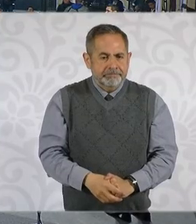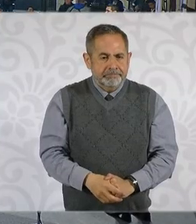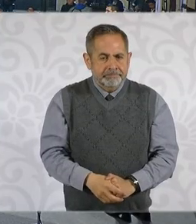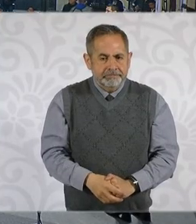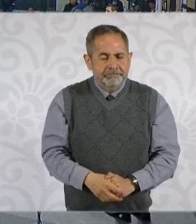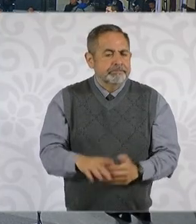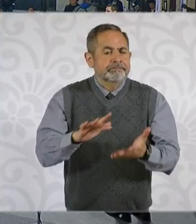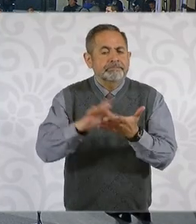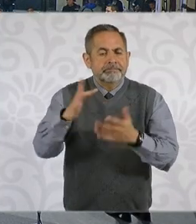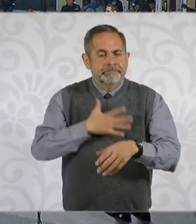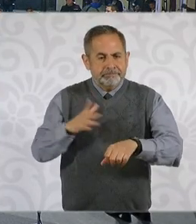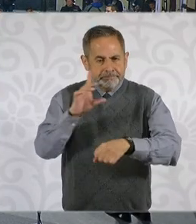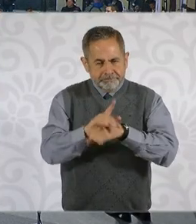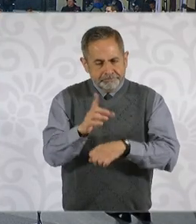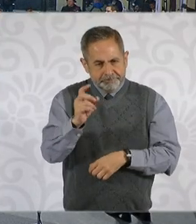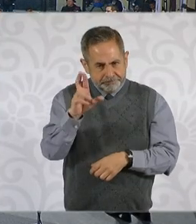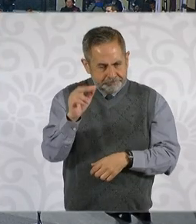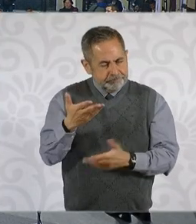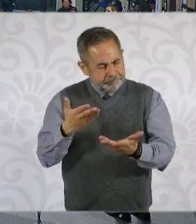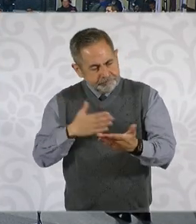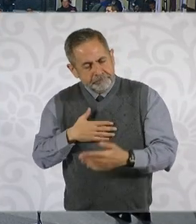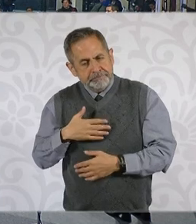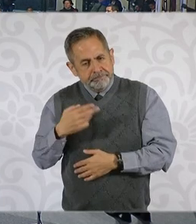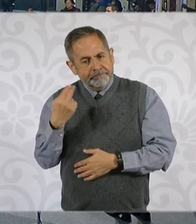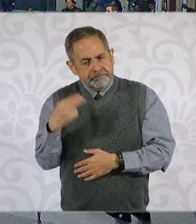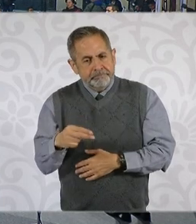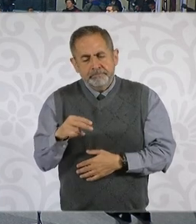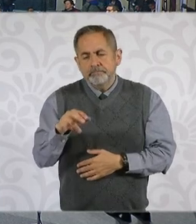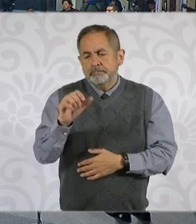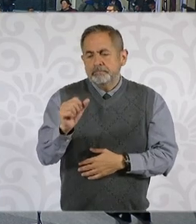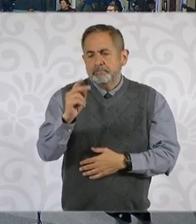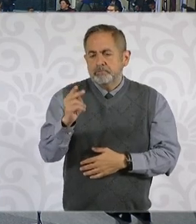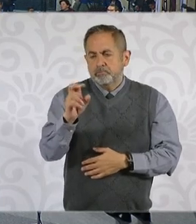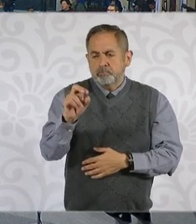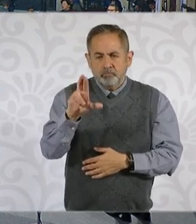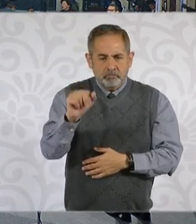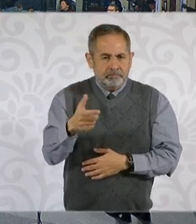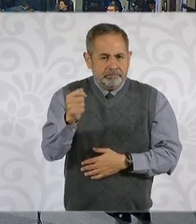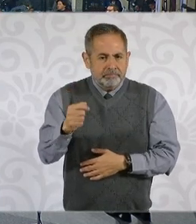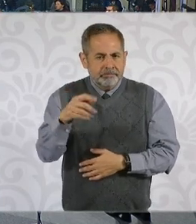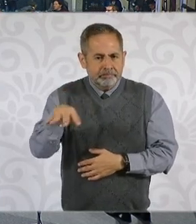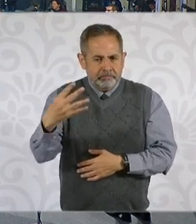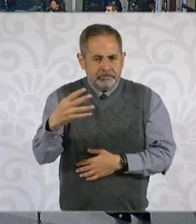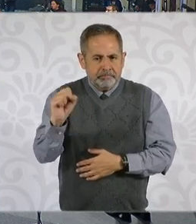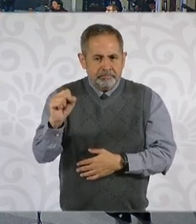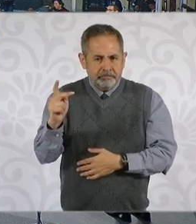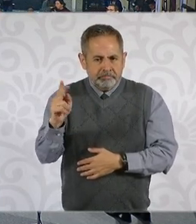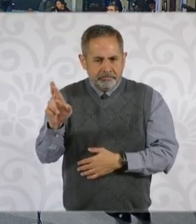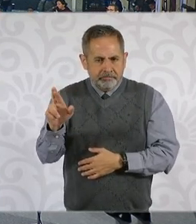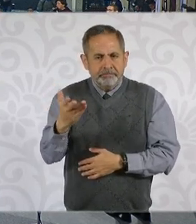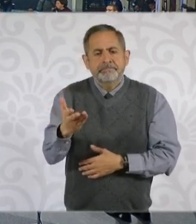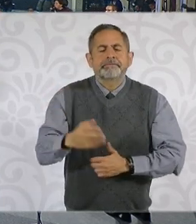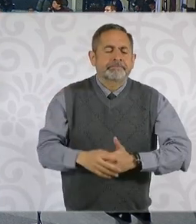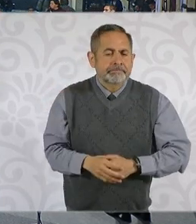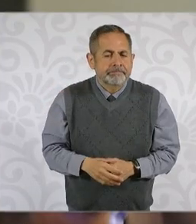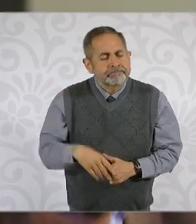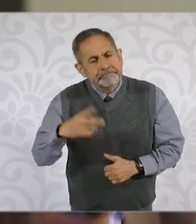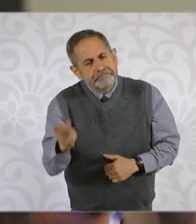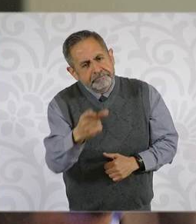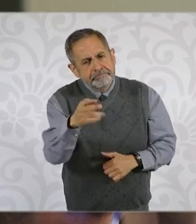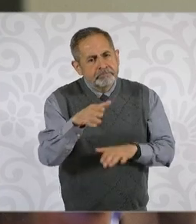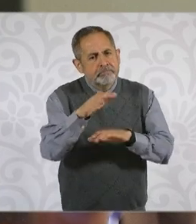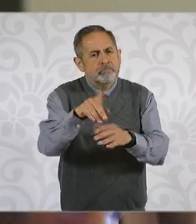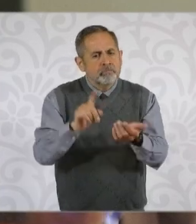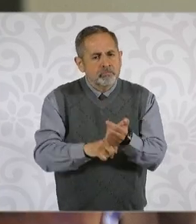Gracias. Buenos días, doctora. Aurora Castillejos, reportera de Canal 14, SPR. Preguntarle, doctora, sobre esto que mencionaba de